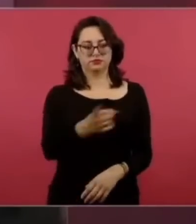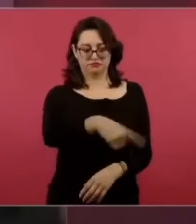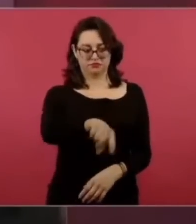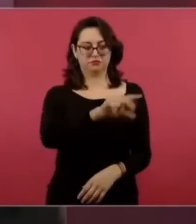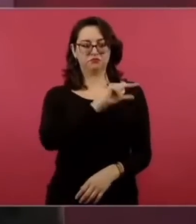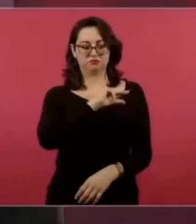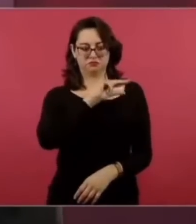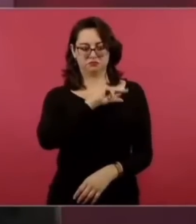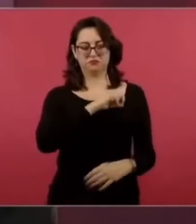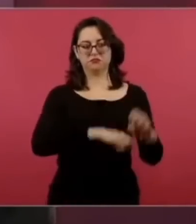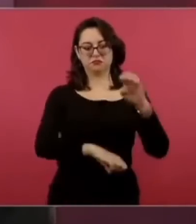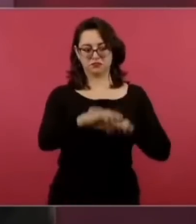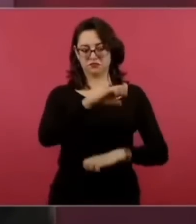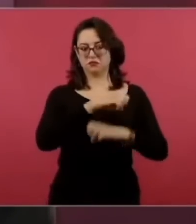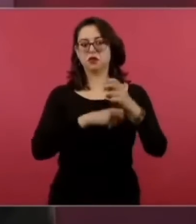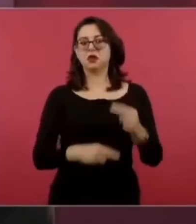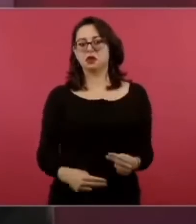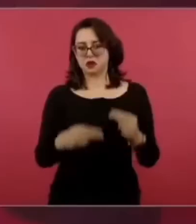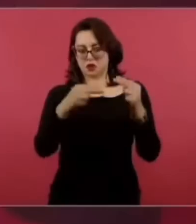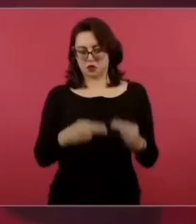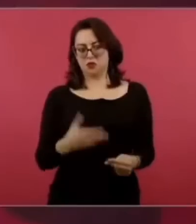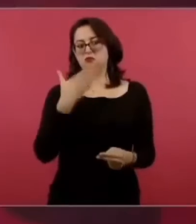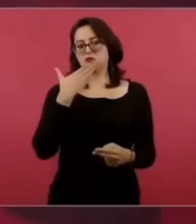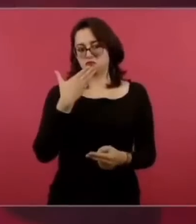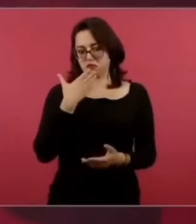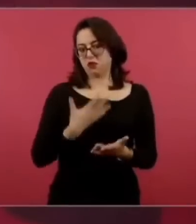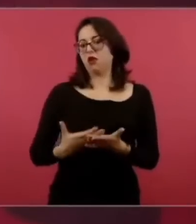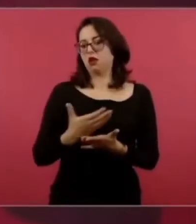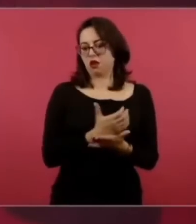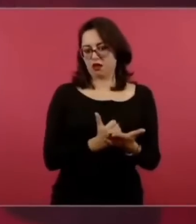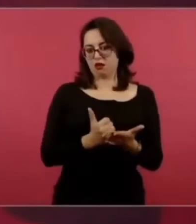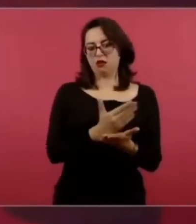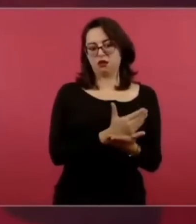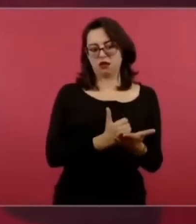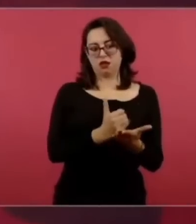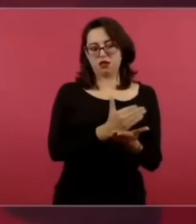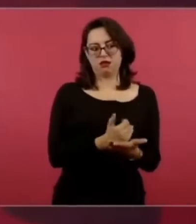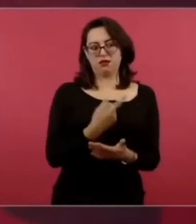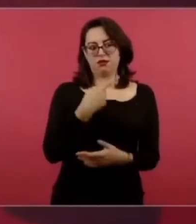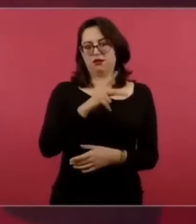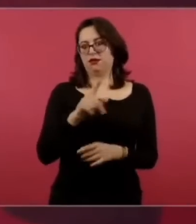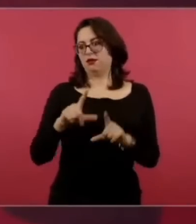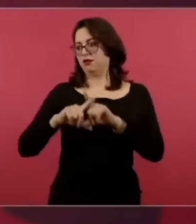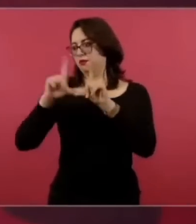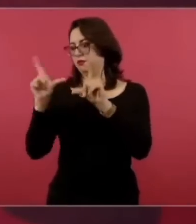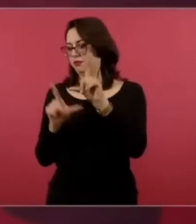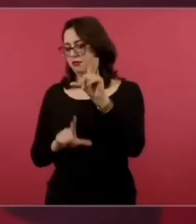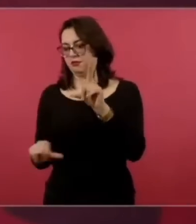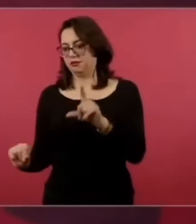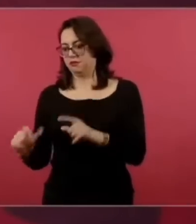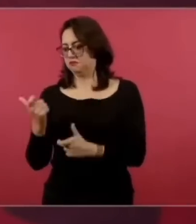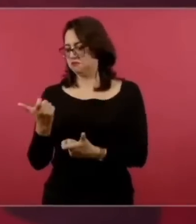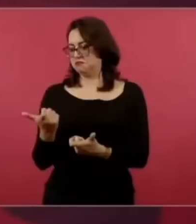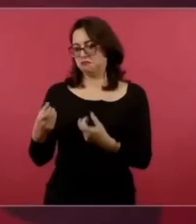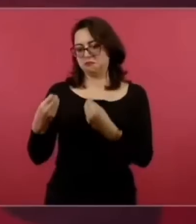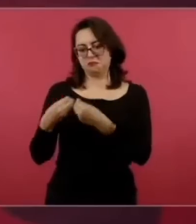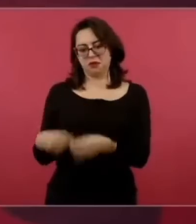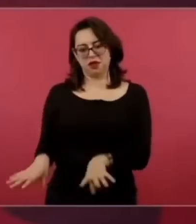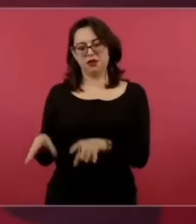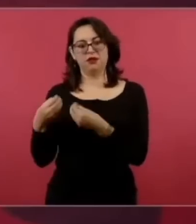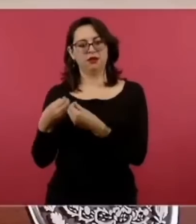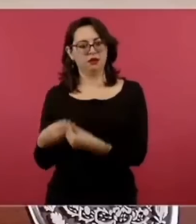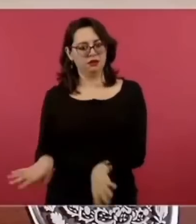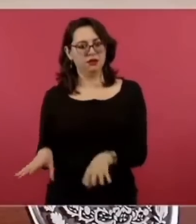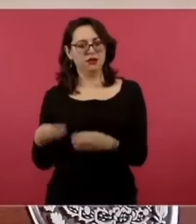para estos empresarios pero muy malos negocios para los mexicanos porque se paga